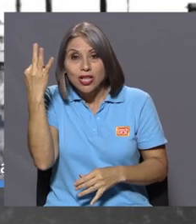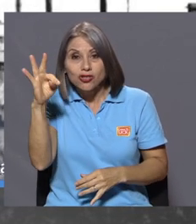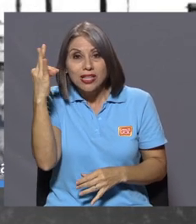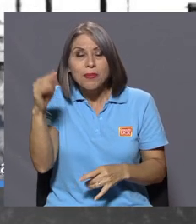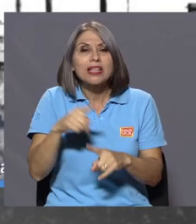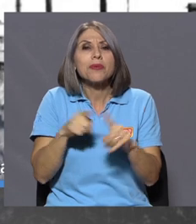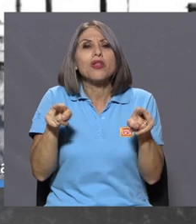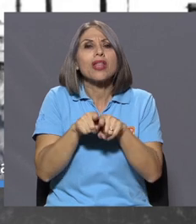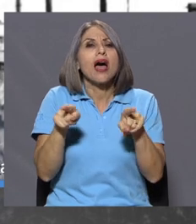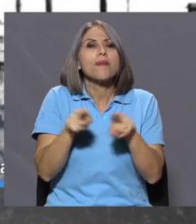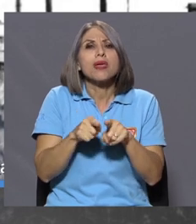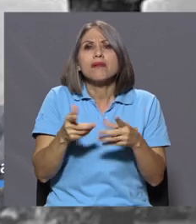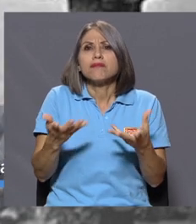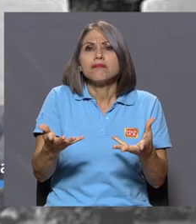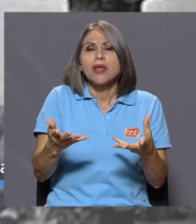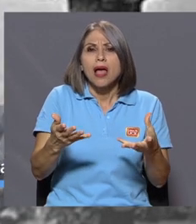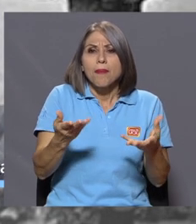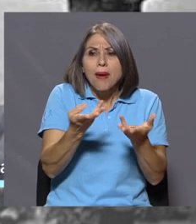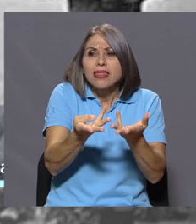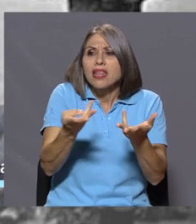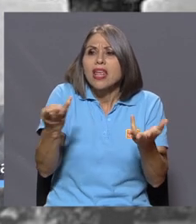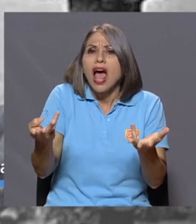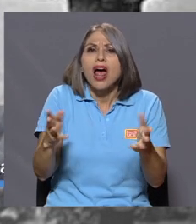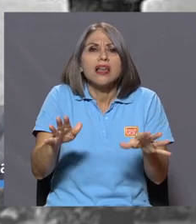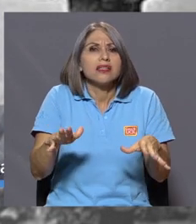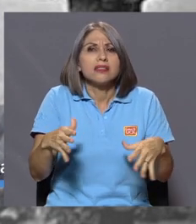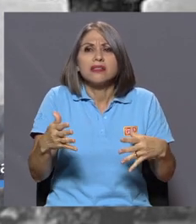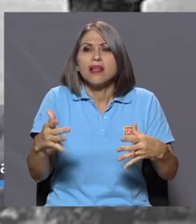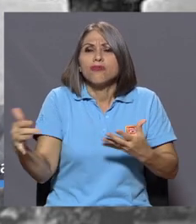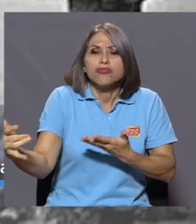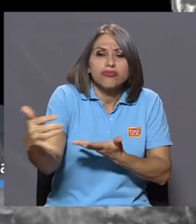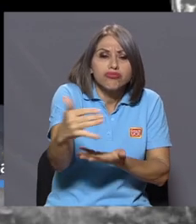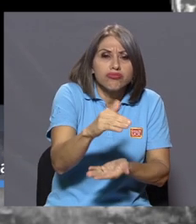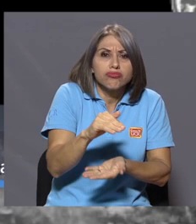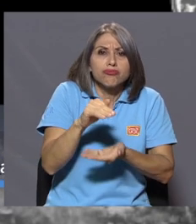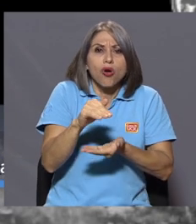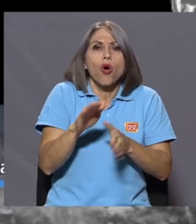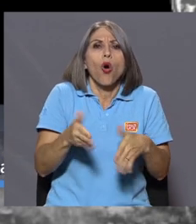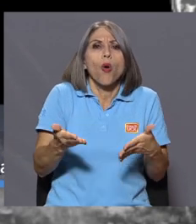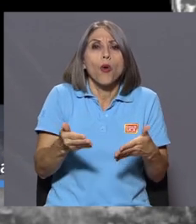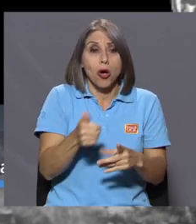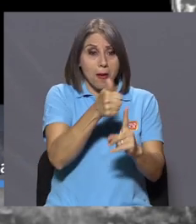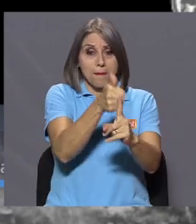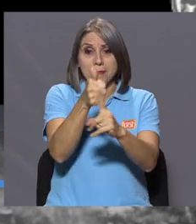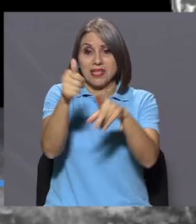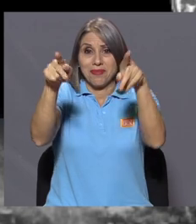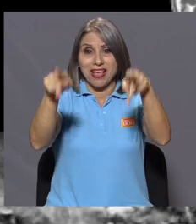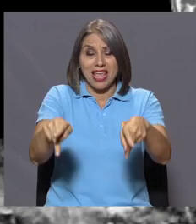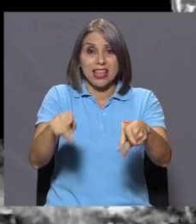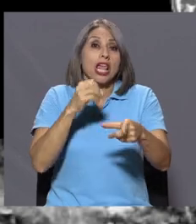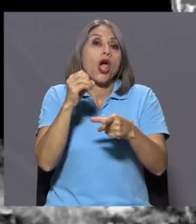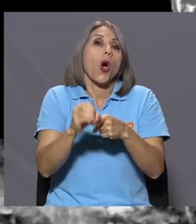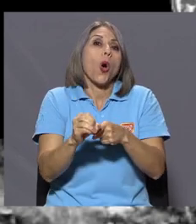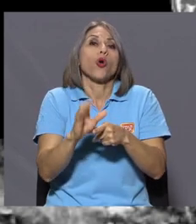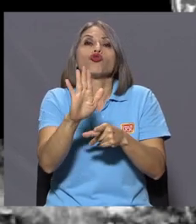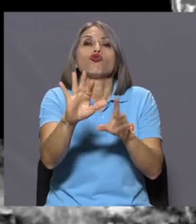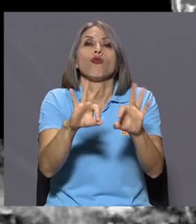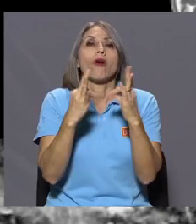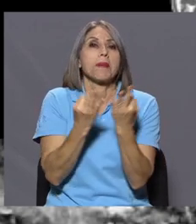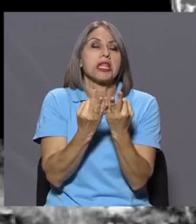pero también cómo van a ser la recopilación de los materiales. Esta gente o sus descendientes, pueden ser sus nietos, sus bisnietos.